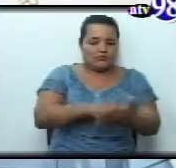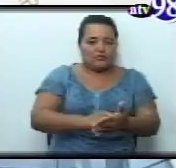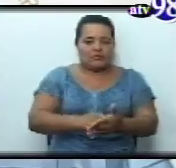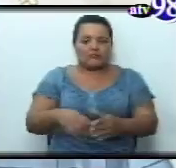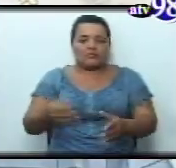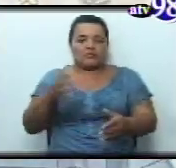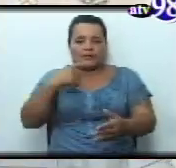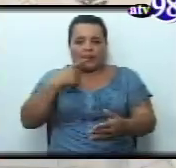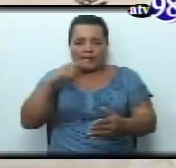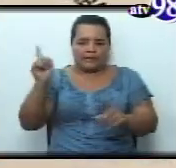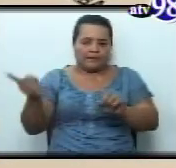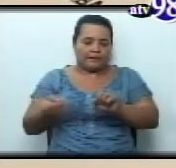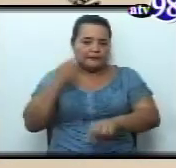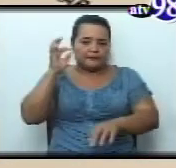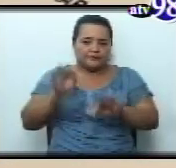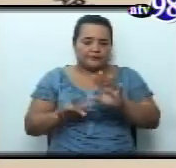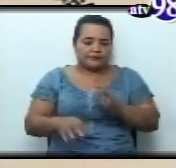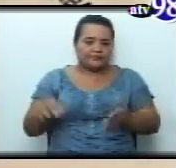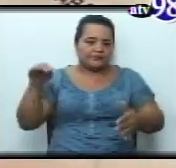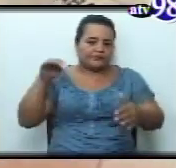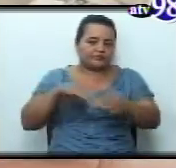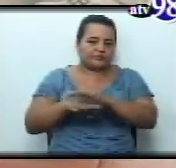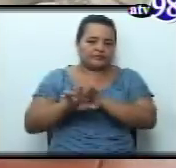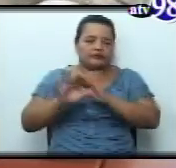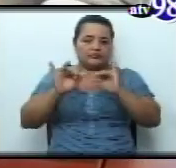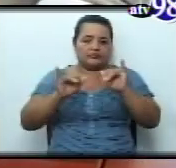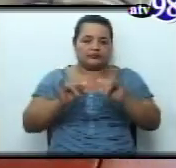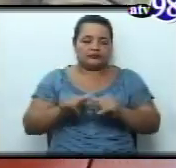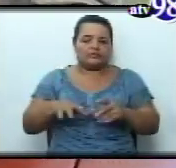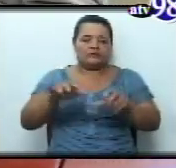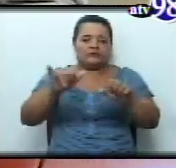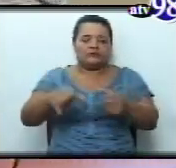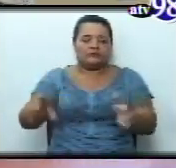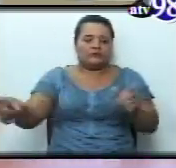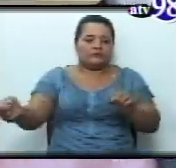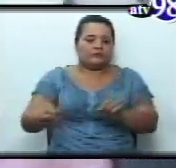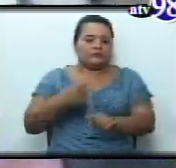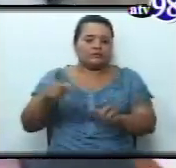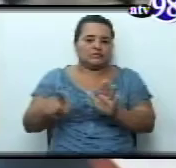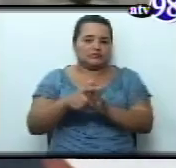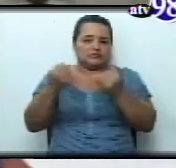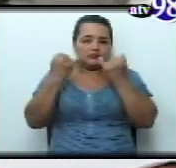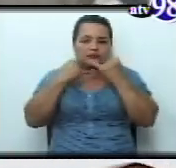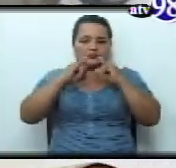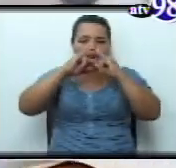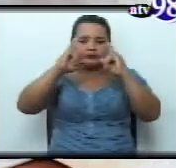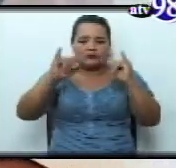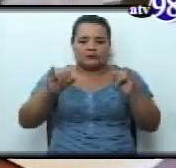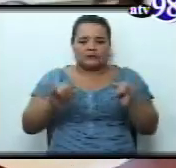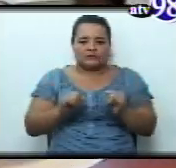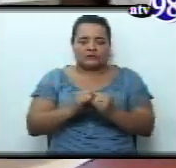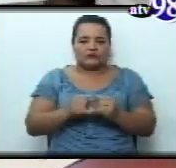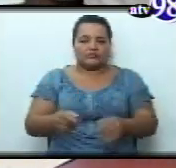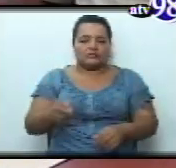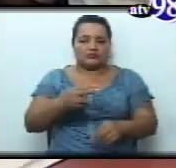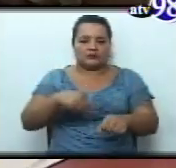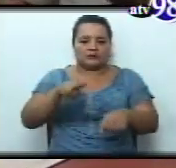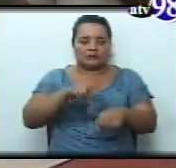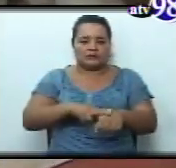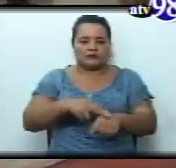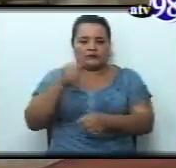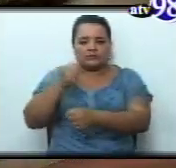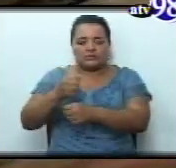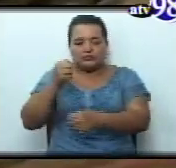remitir a la primera secretaría. Originalmente el proyecto de ley que declara el Día Nacional del Trabajador de las Minas en Nicaragua